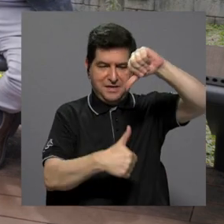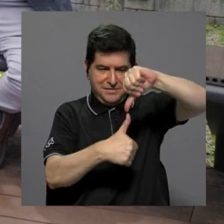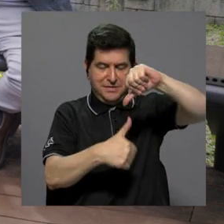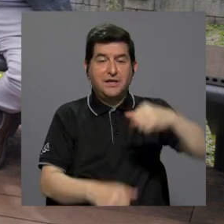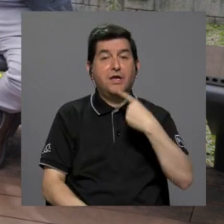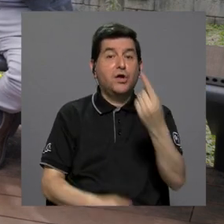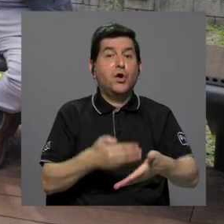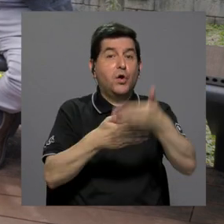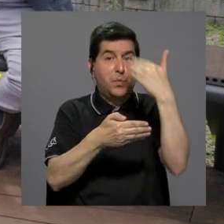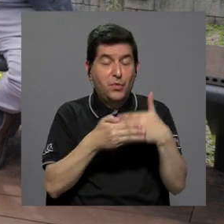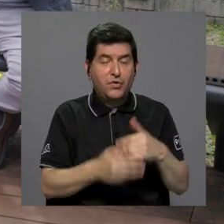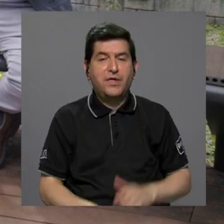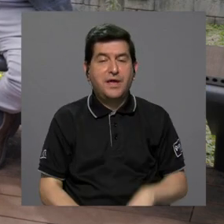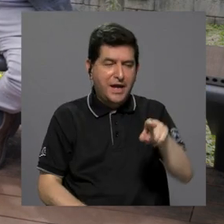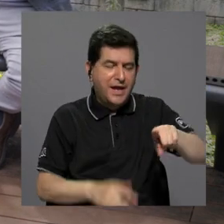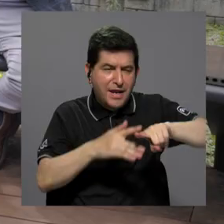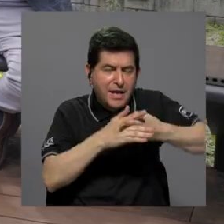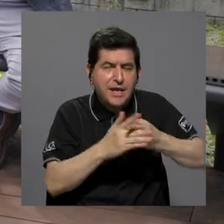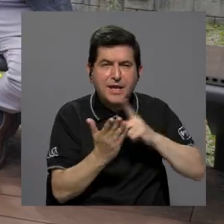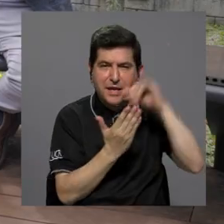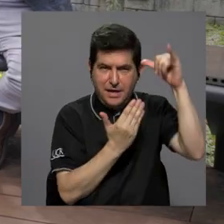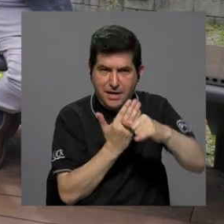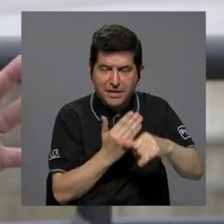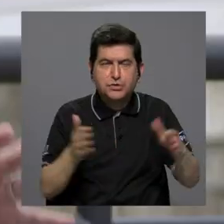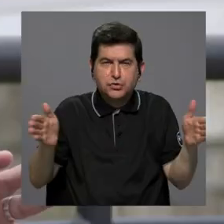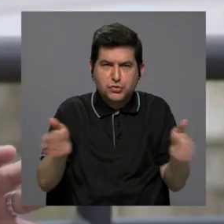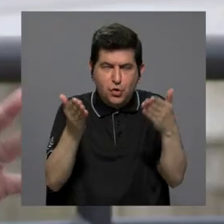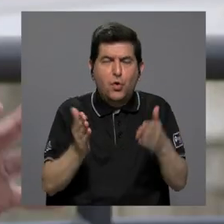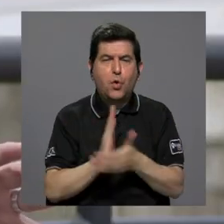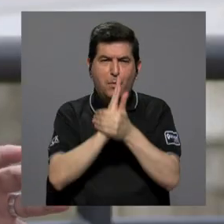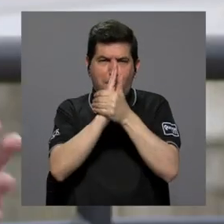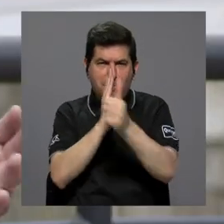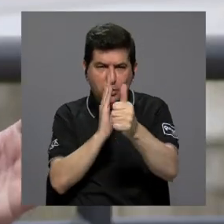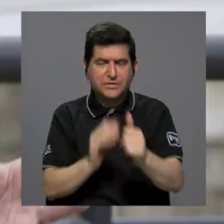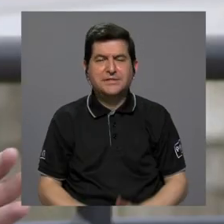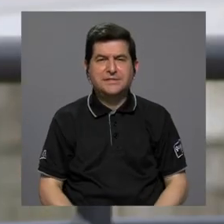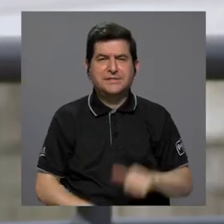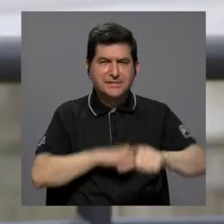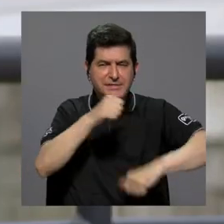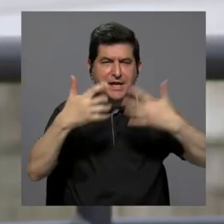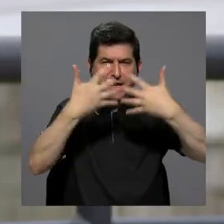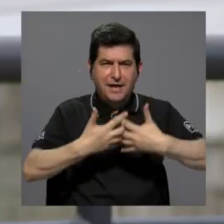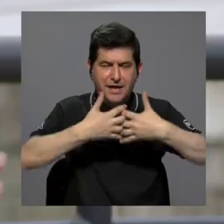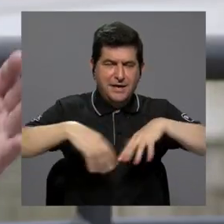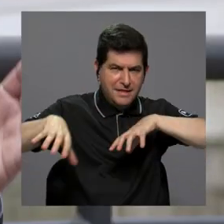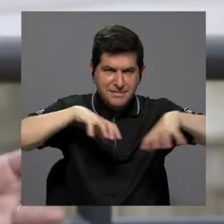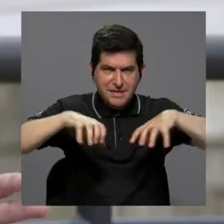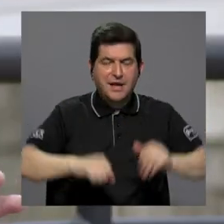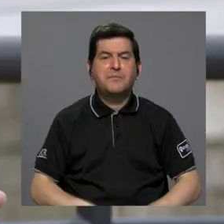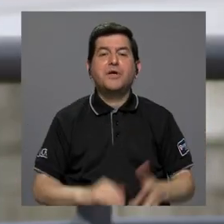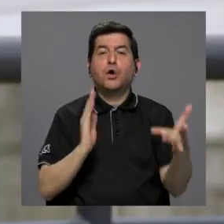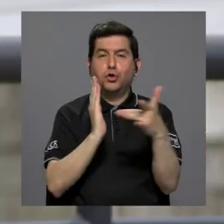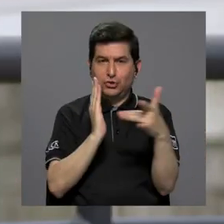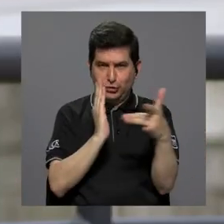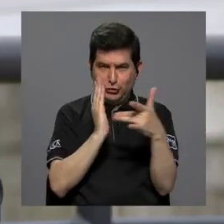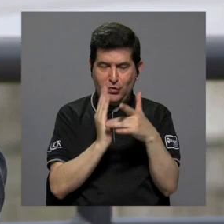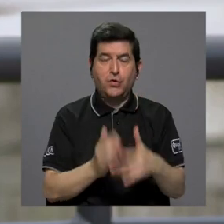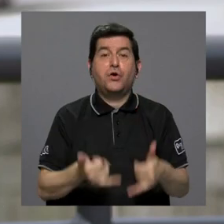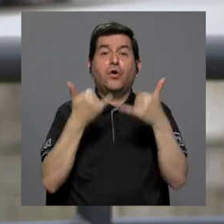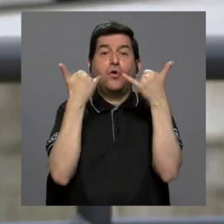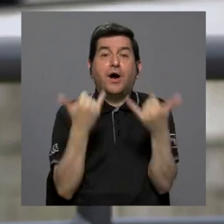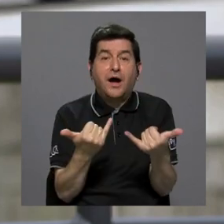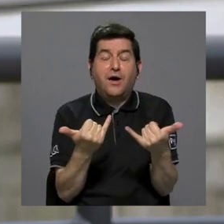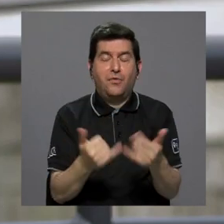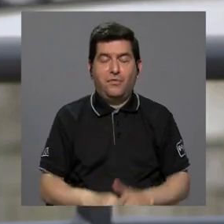Centroamérica y, como lo señalé, es una incubadora que promueve, potencia el emprendimiento dinámico, el emprendimiento tecnológico.